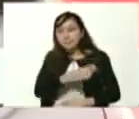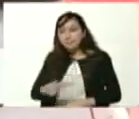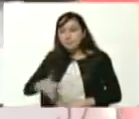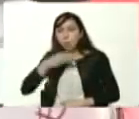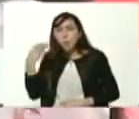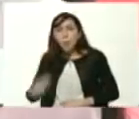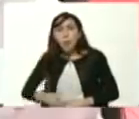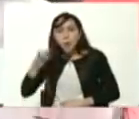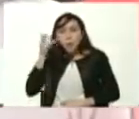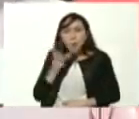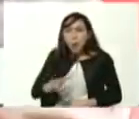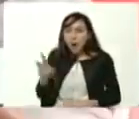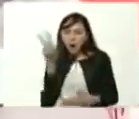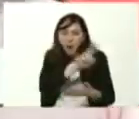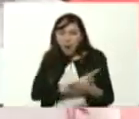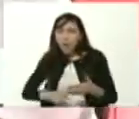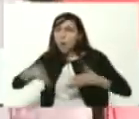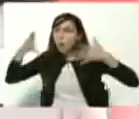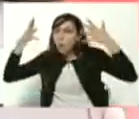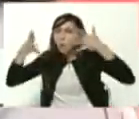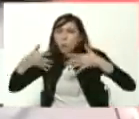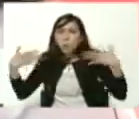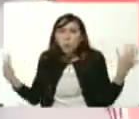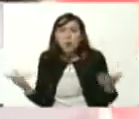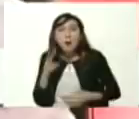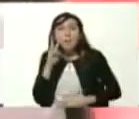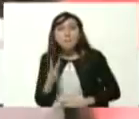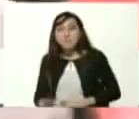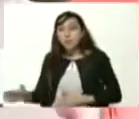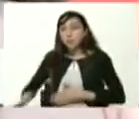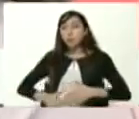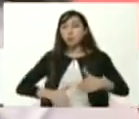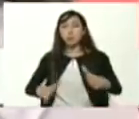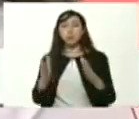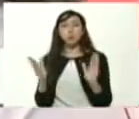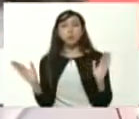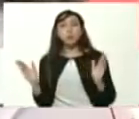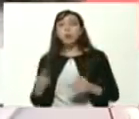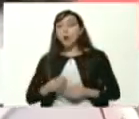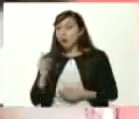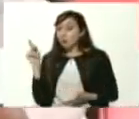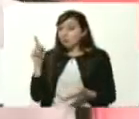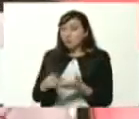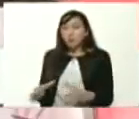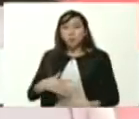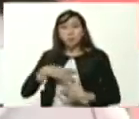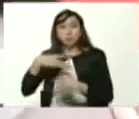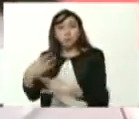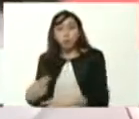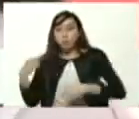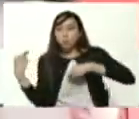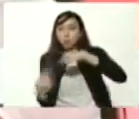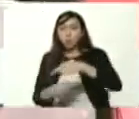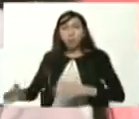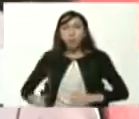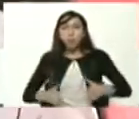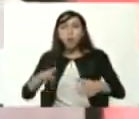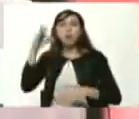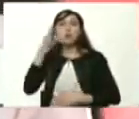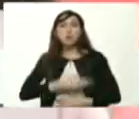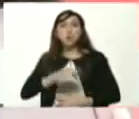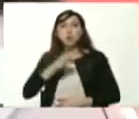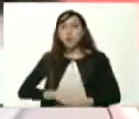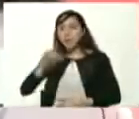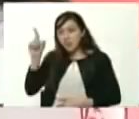escuchar al orientarse pues se dan cuenta que ese es el camino y apuestan a este camino revolucionario a este camino socialista y